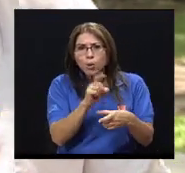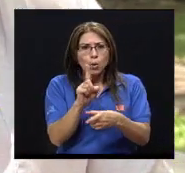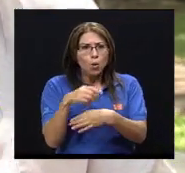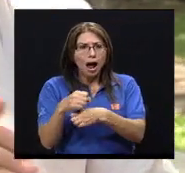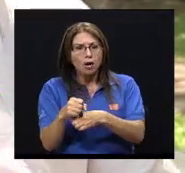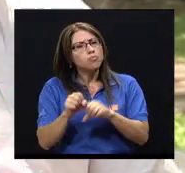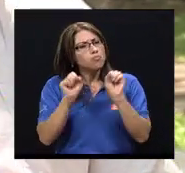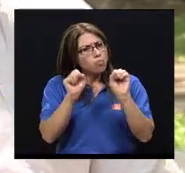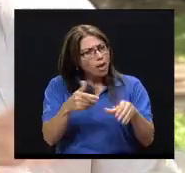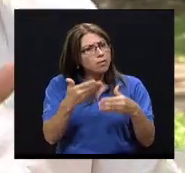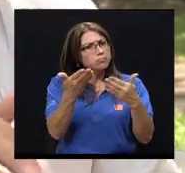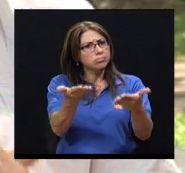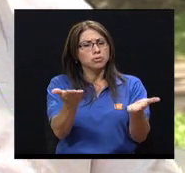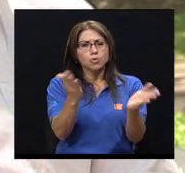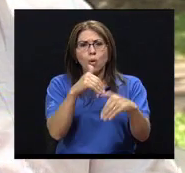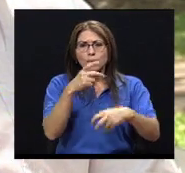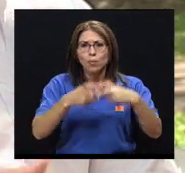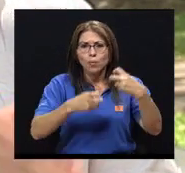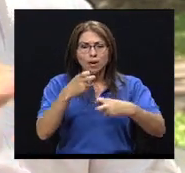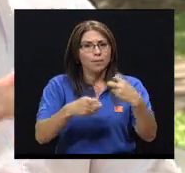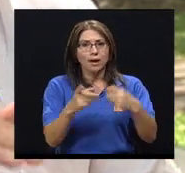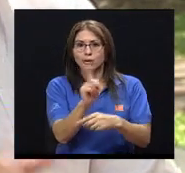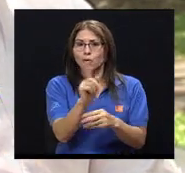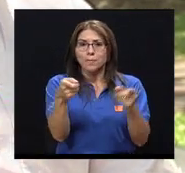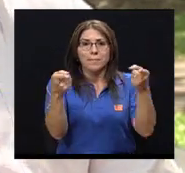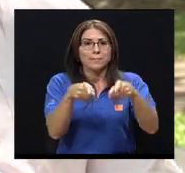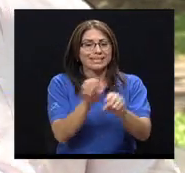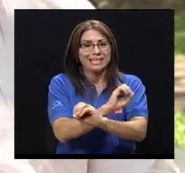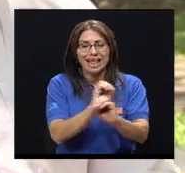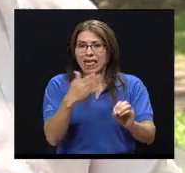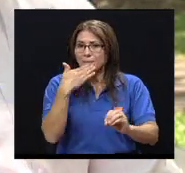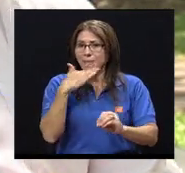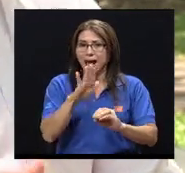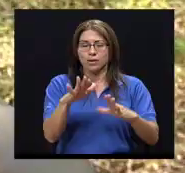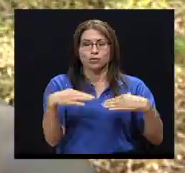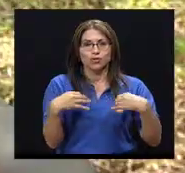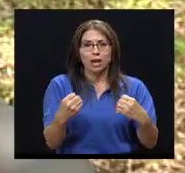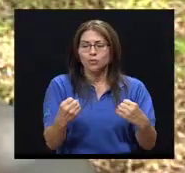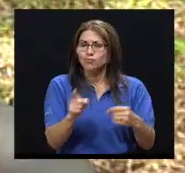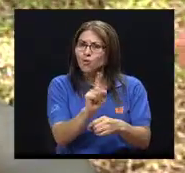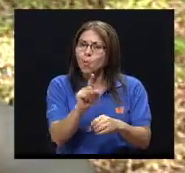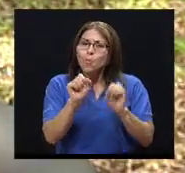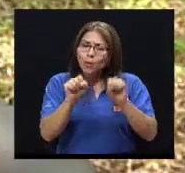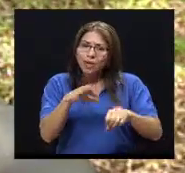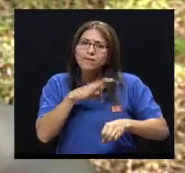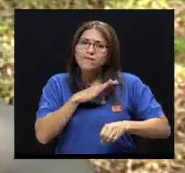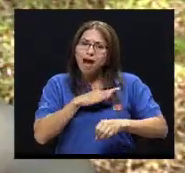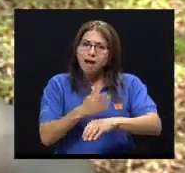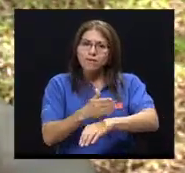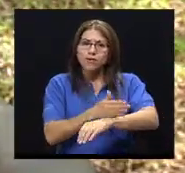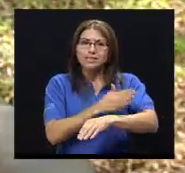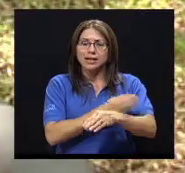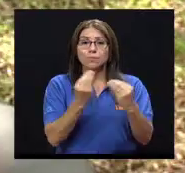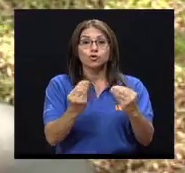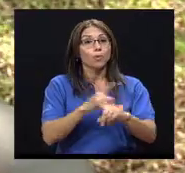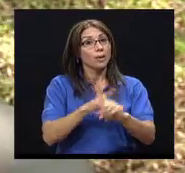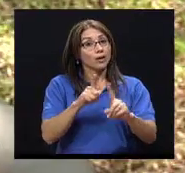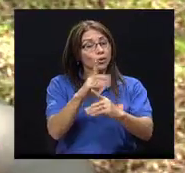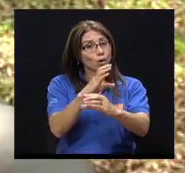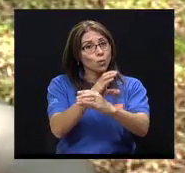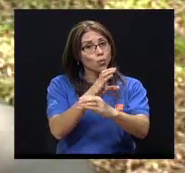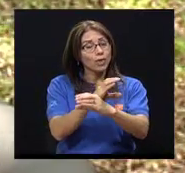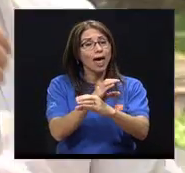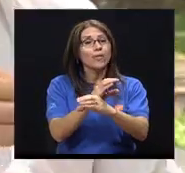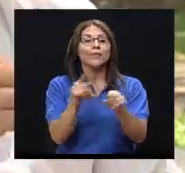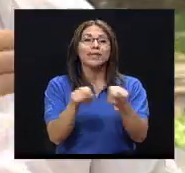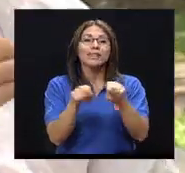hago, pueden dar ese paso, no hay ningún problema, no les va a hacer daño a su salud, ni mucho menos, más bien les puede favorecer mucho. Pero háganlo